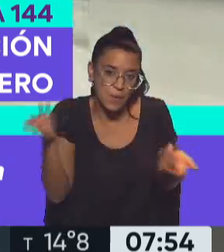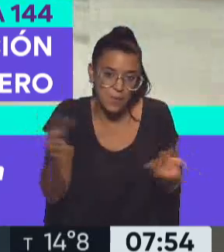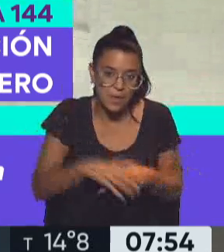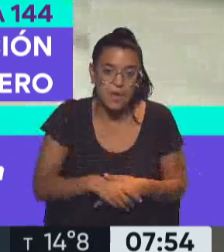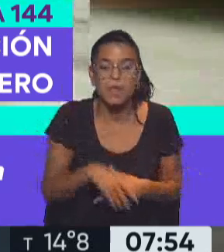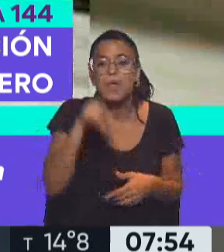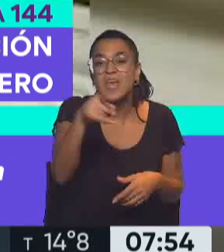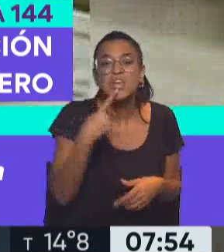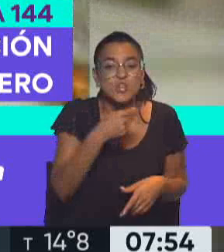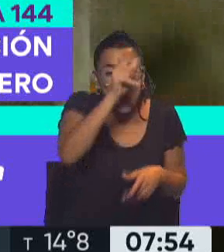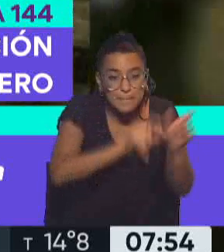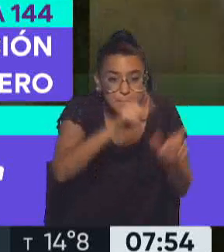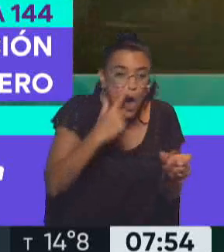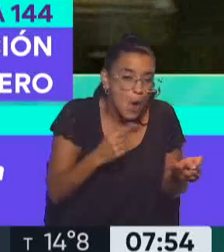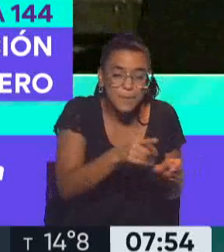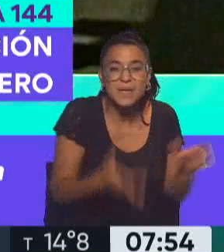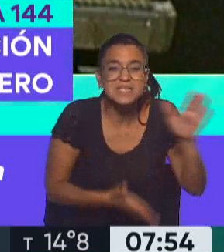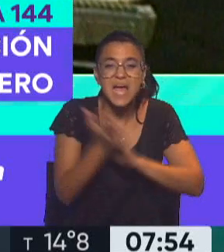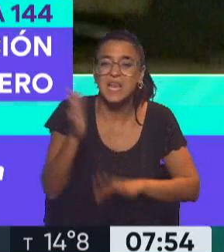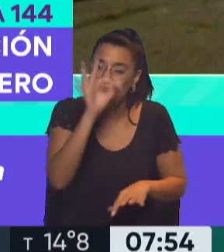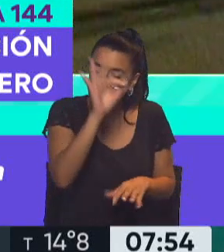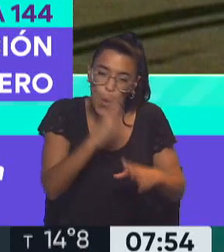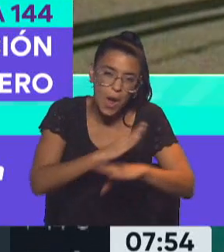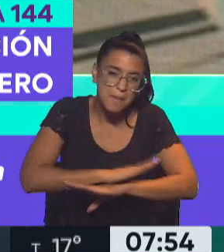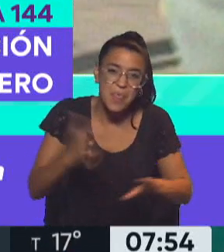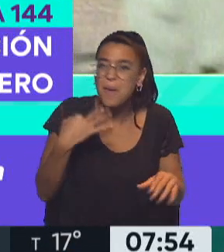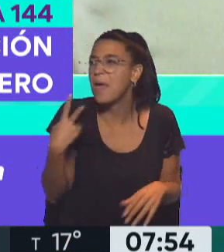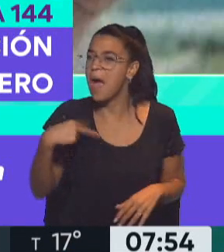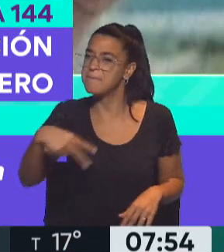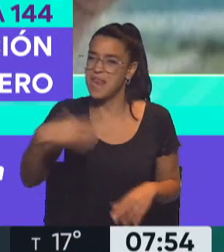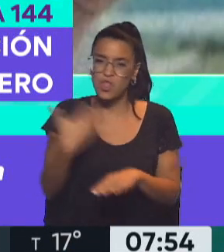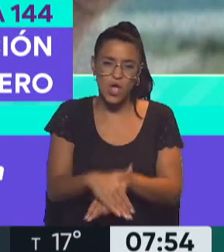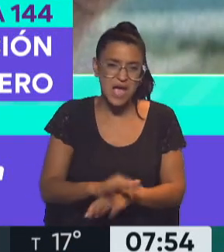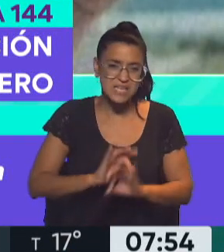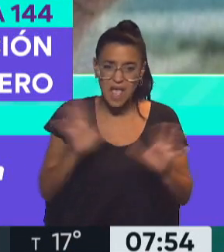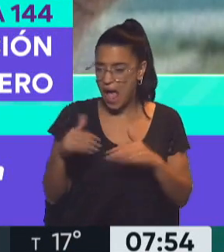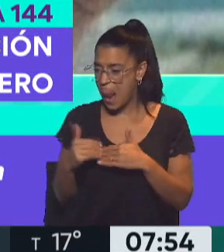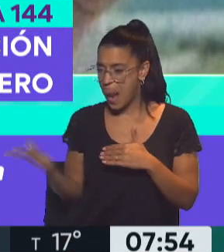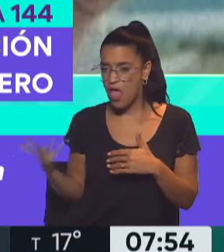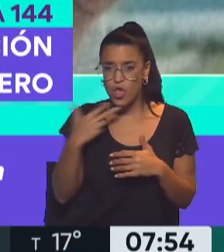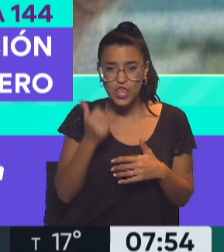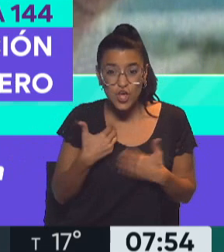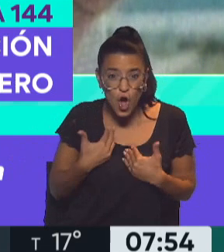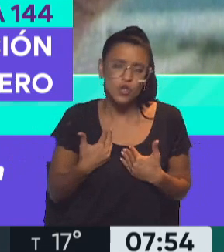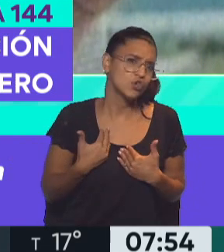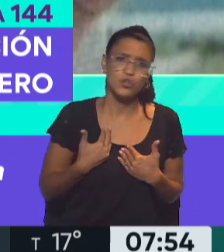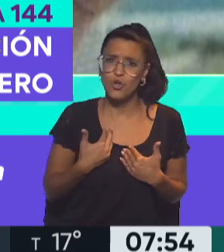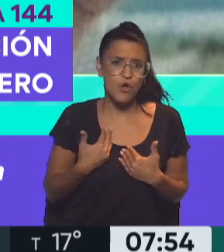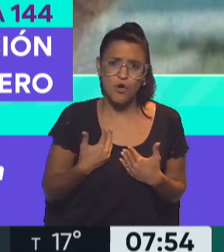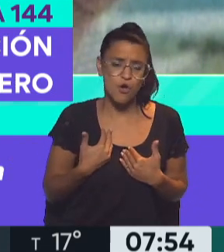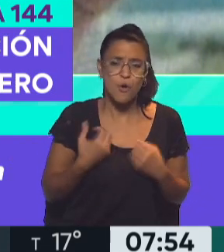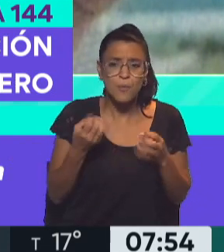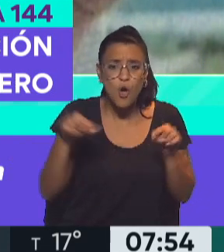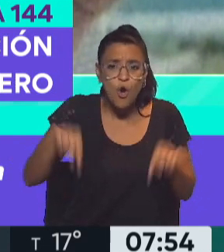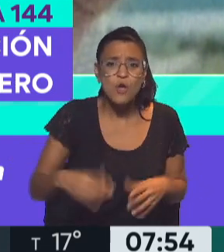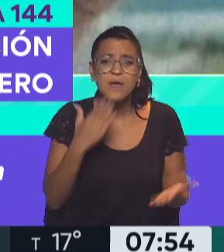Estos chacales no tendrían que salir, no tendrían que estar caminando a la calle al lado de nuestros hijos. Porque hoy